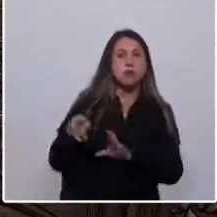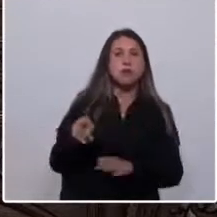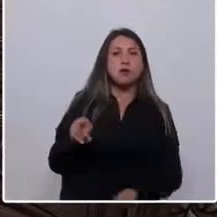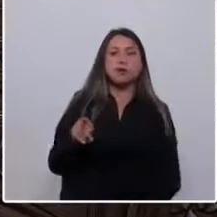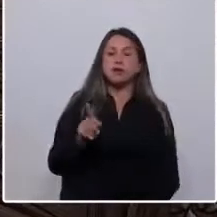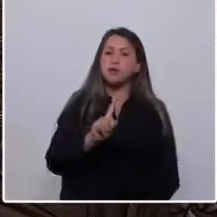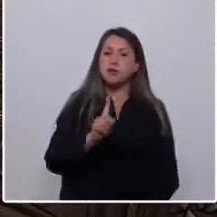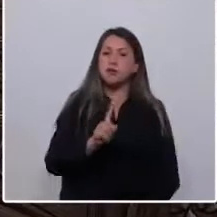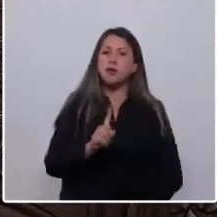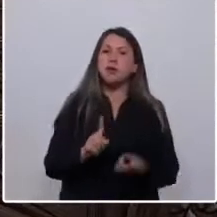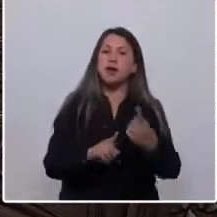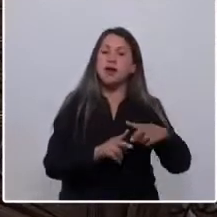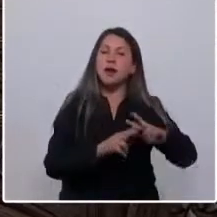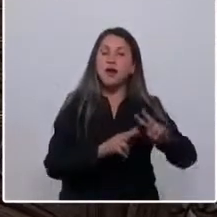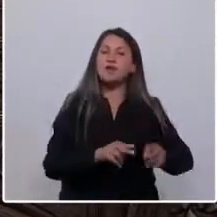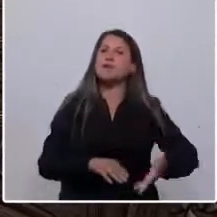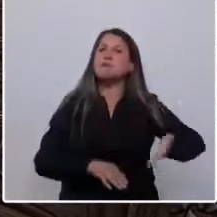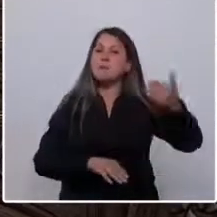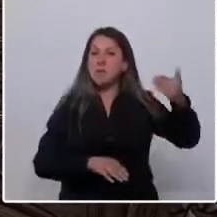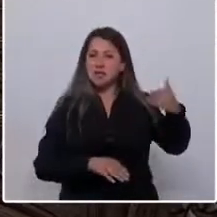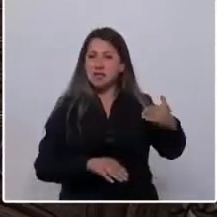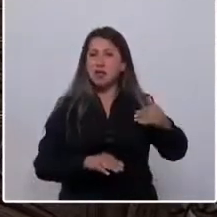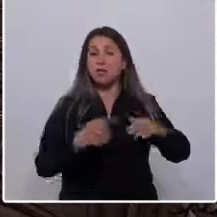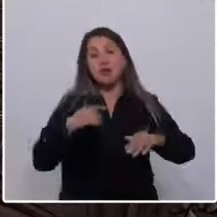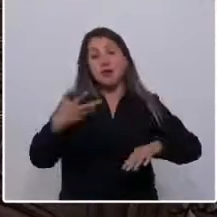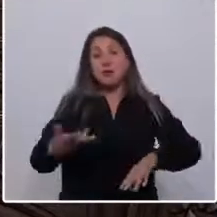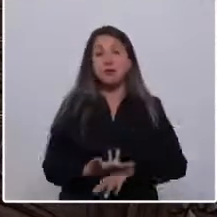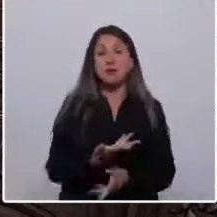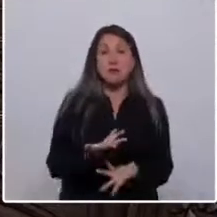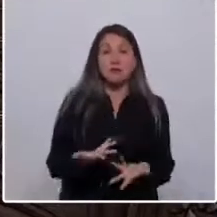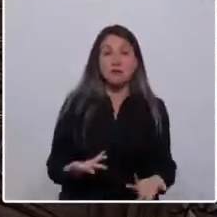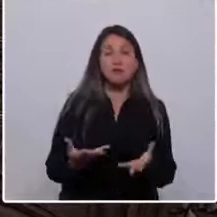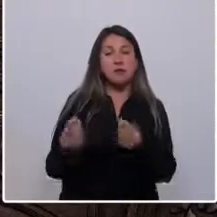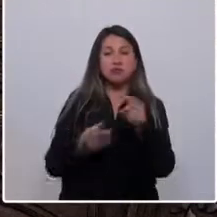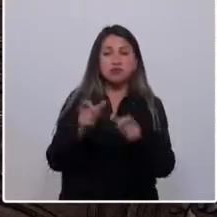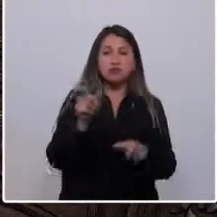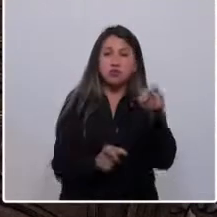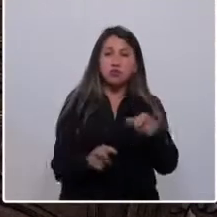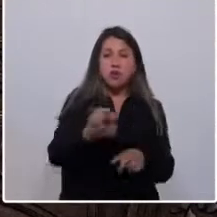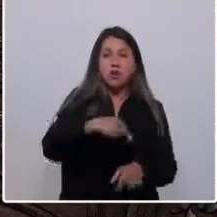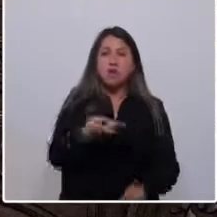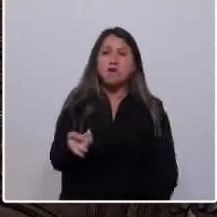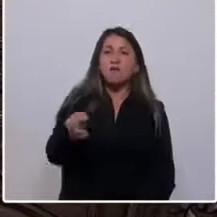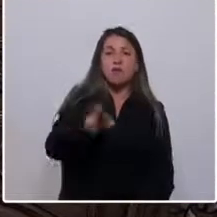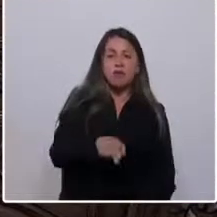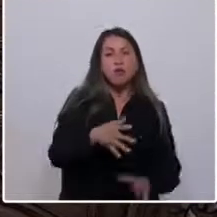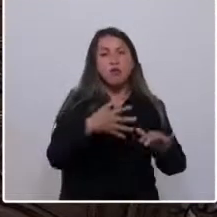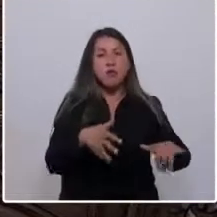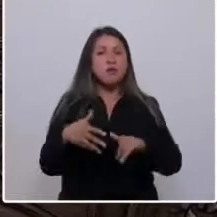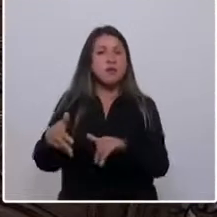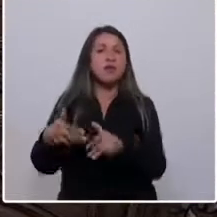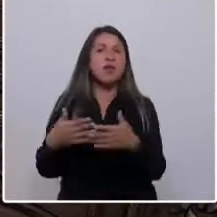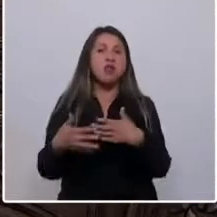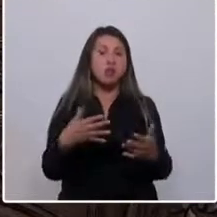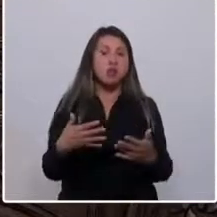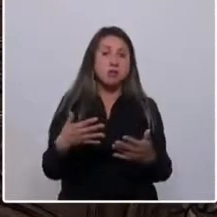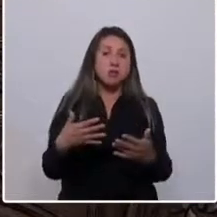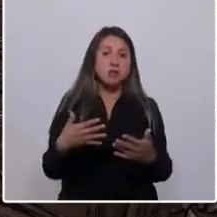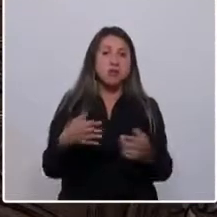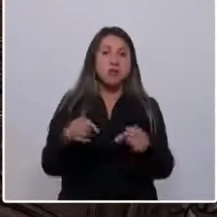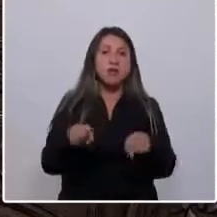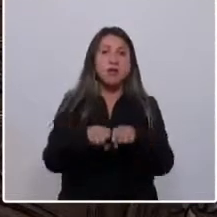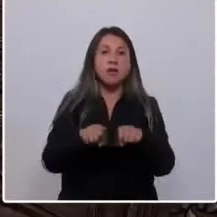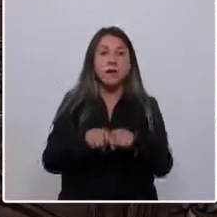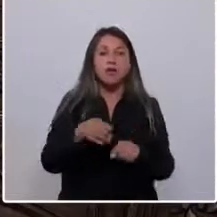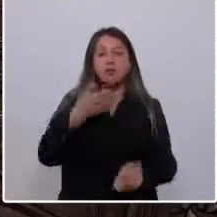lo que eran referentes del pasado y que lamentablemente muchas personas tienen que volver o marchar hacia nuestras tierras como los hermanos de